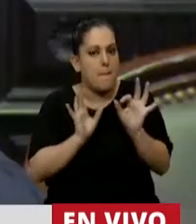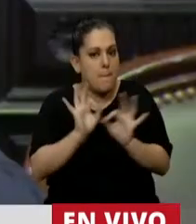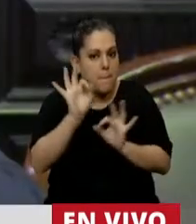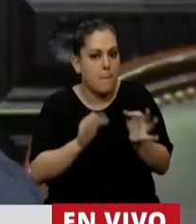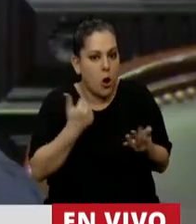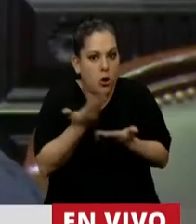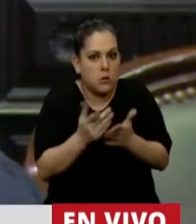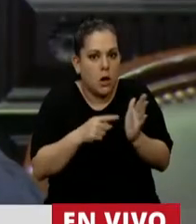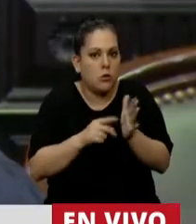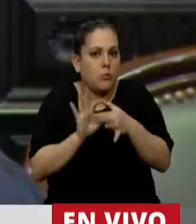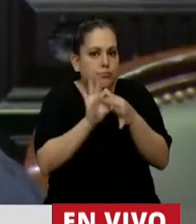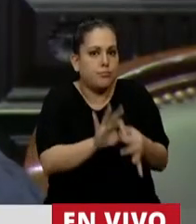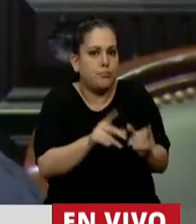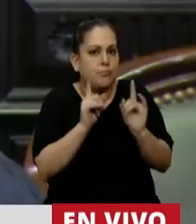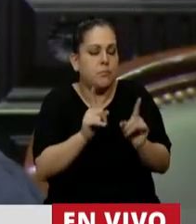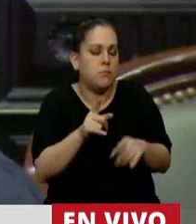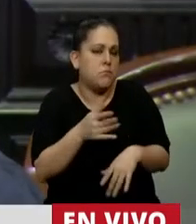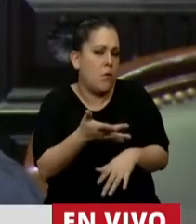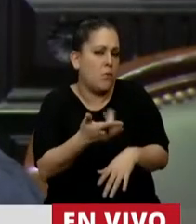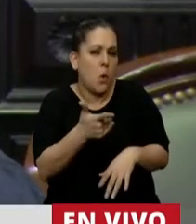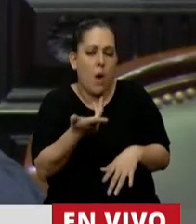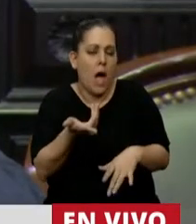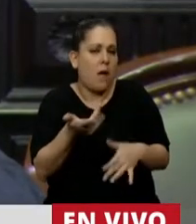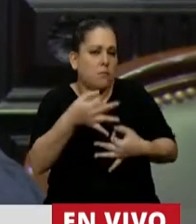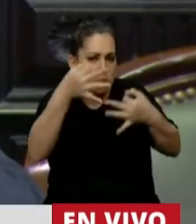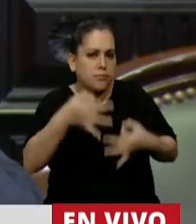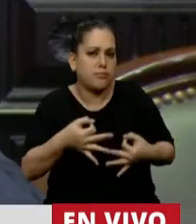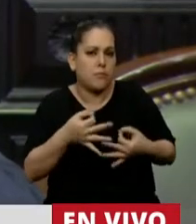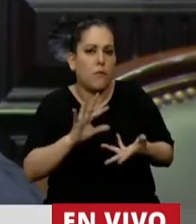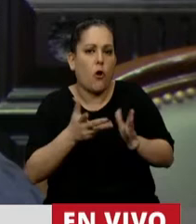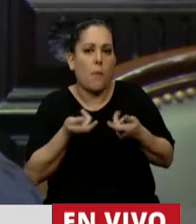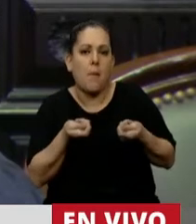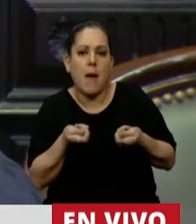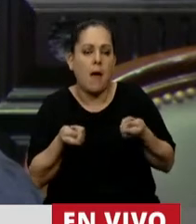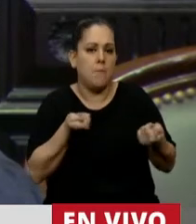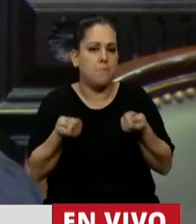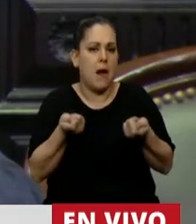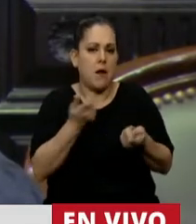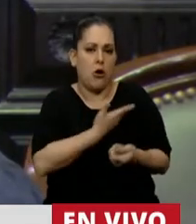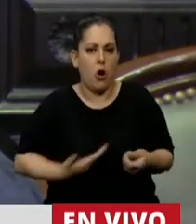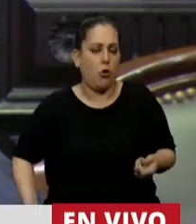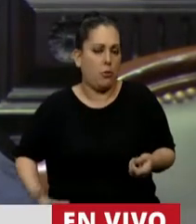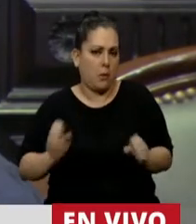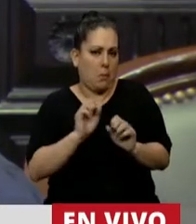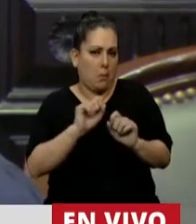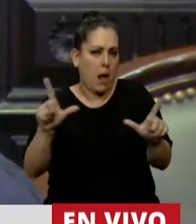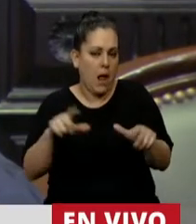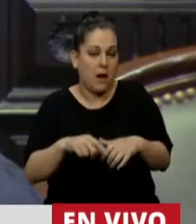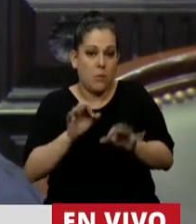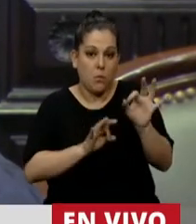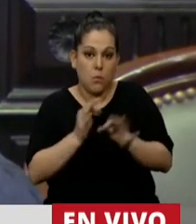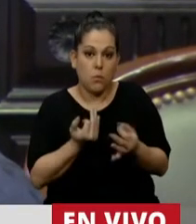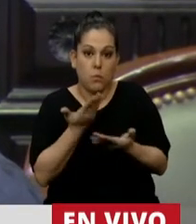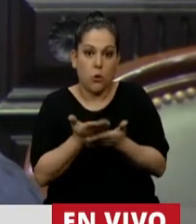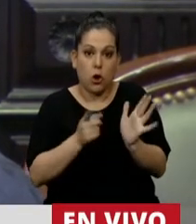y con la poca seriedad y responsabilidad que el oficialismo administra el gobierno. Este proyecto está hecho,